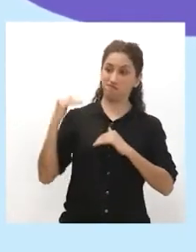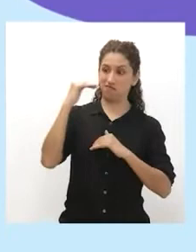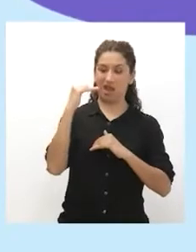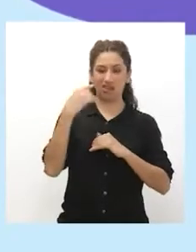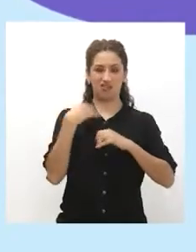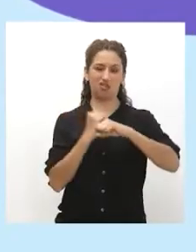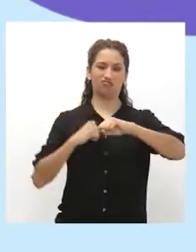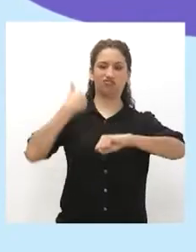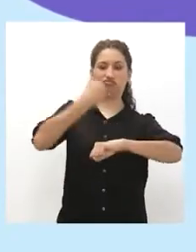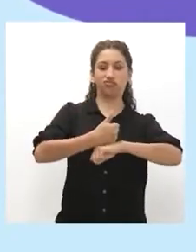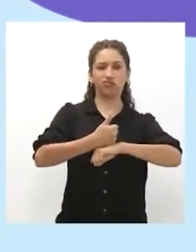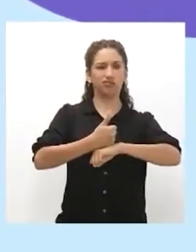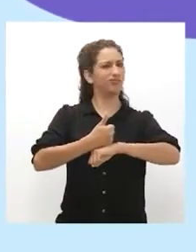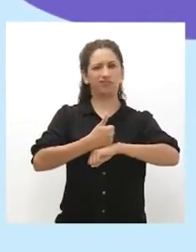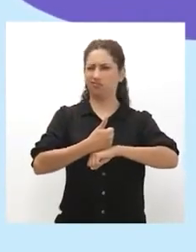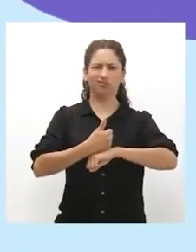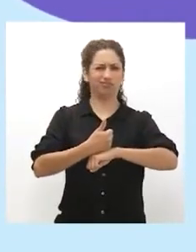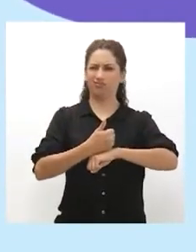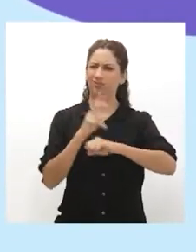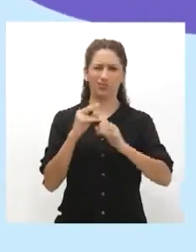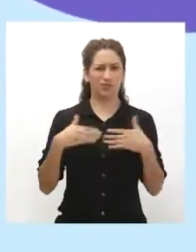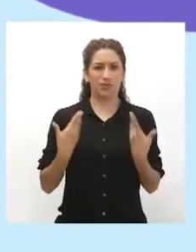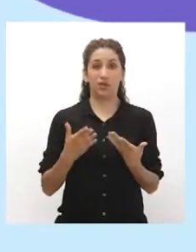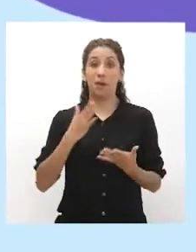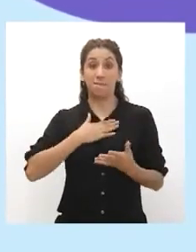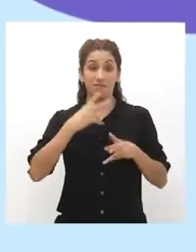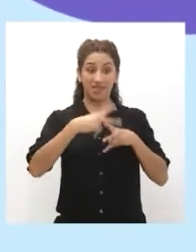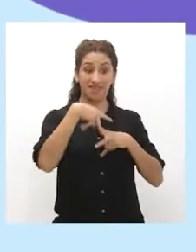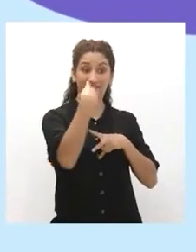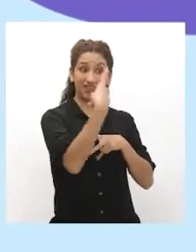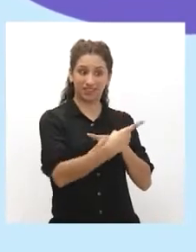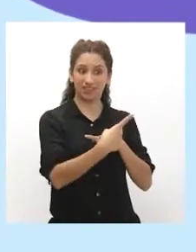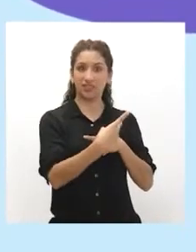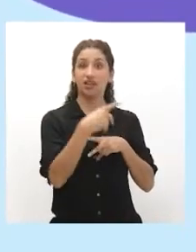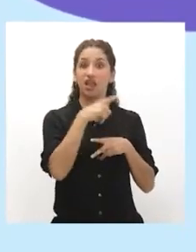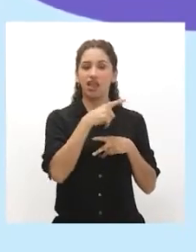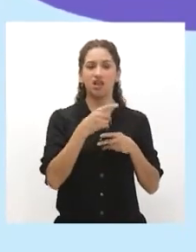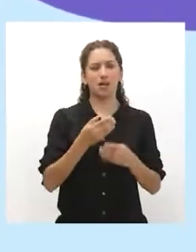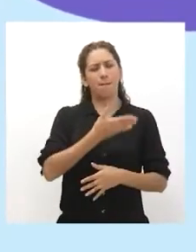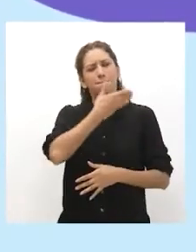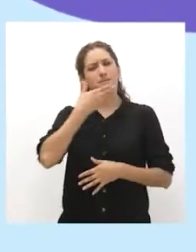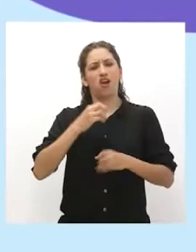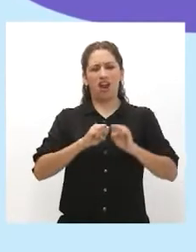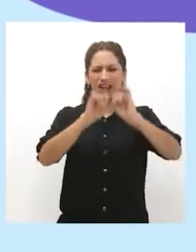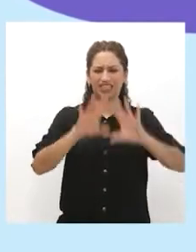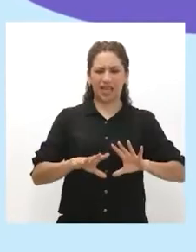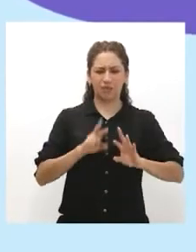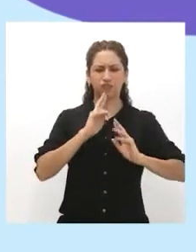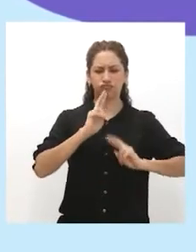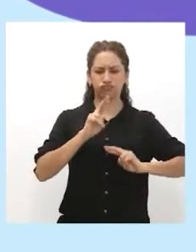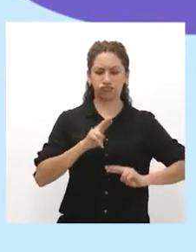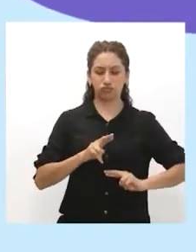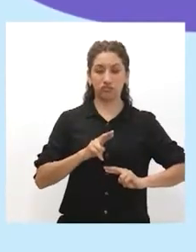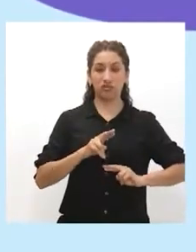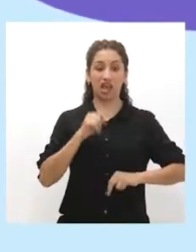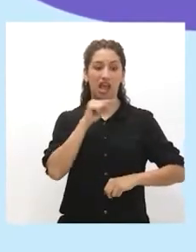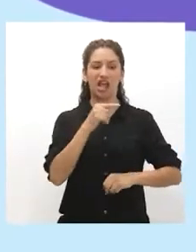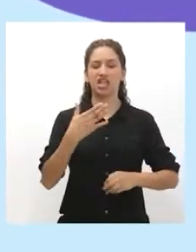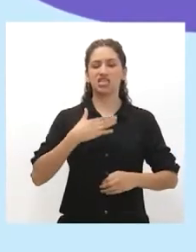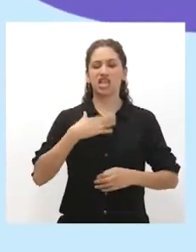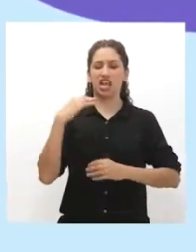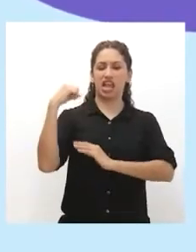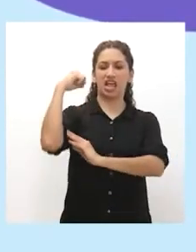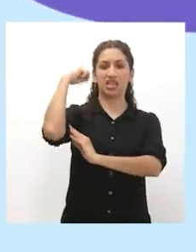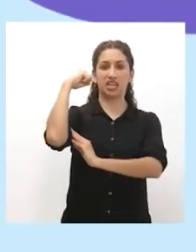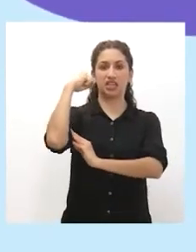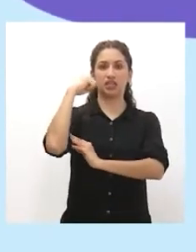es absurdo. Muy absurdo. Mi vecino había dado el mejor examen y tenía el derecho